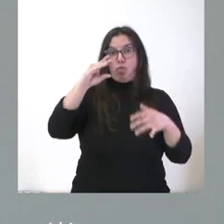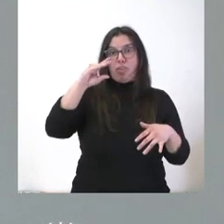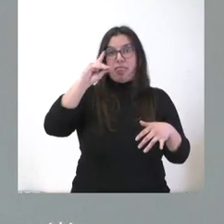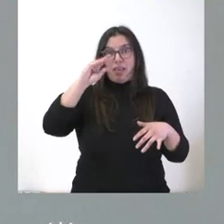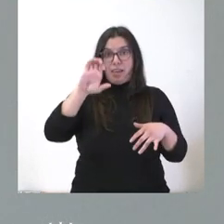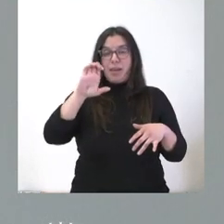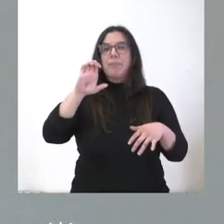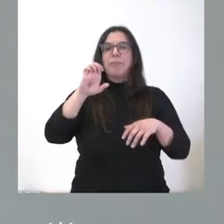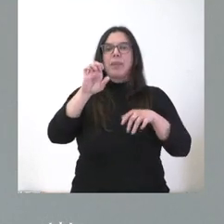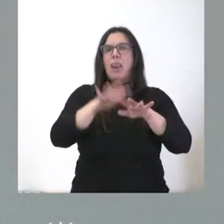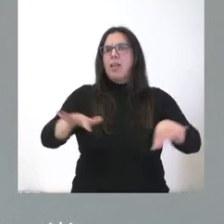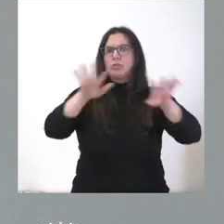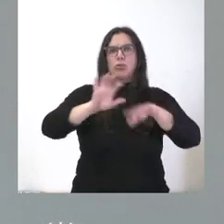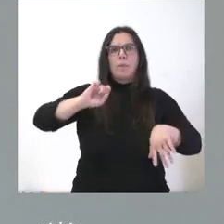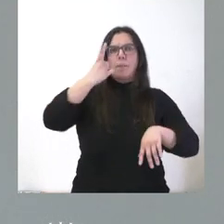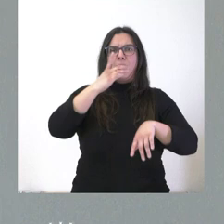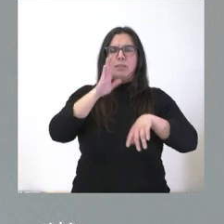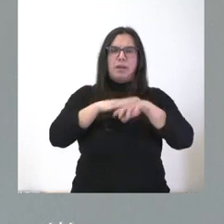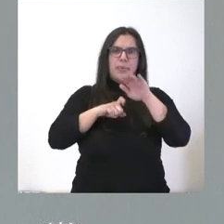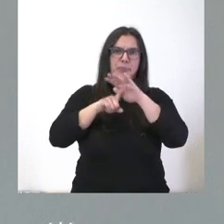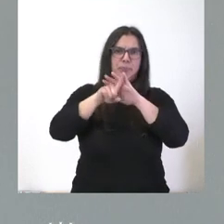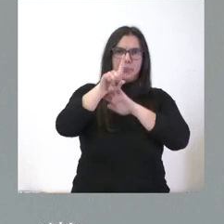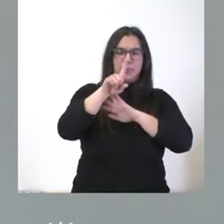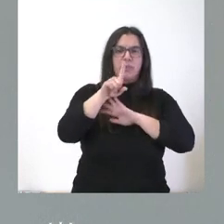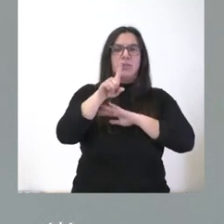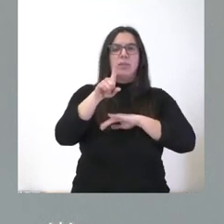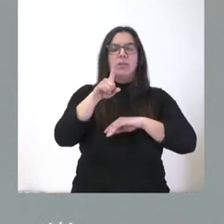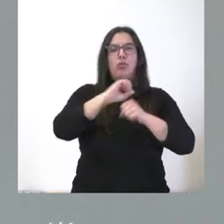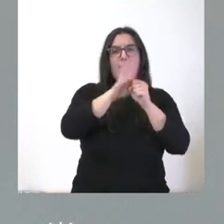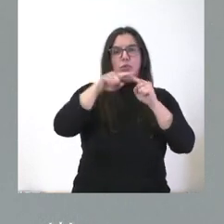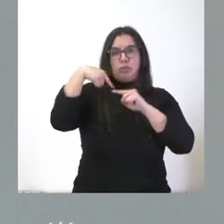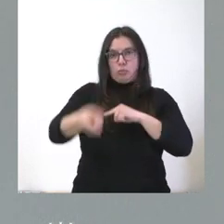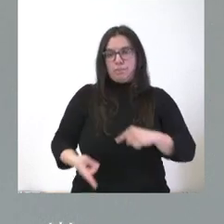retraso en la recuperación de la caída del PIB tras la pandemia.